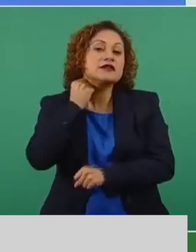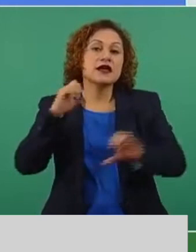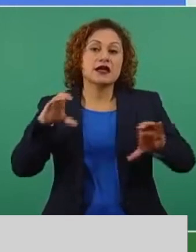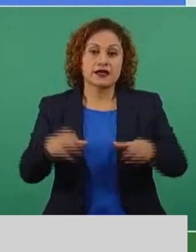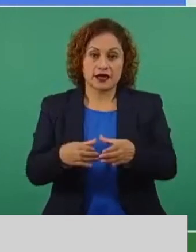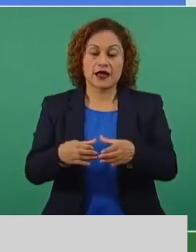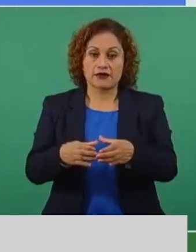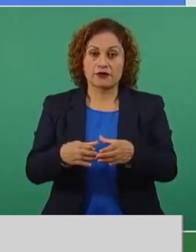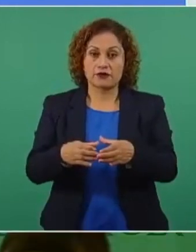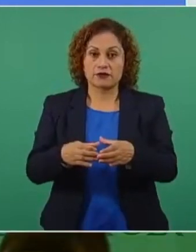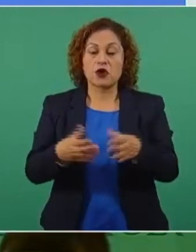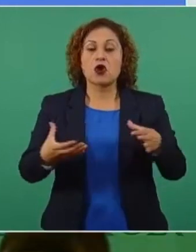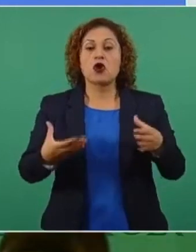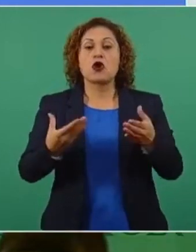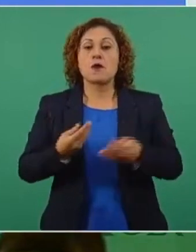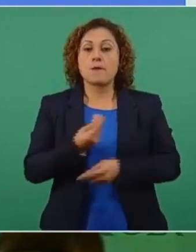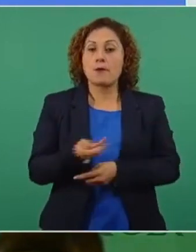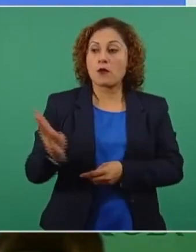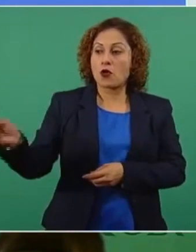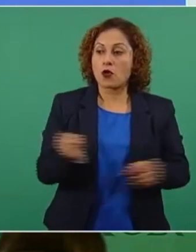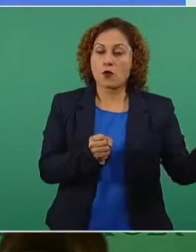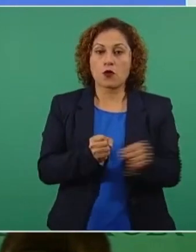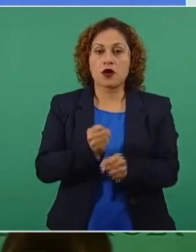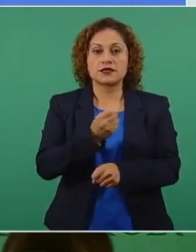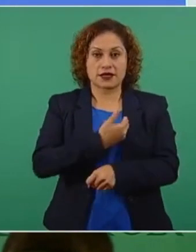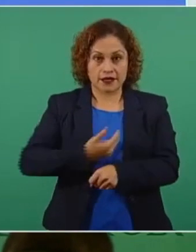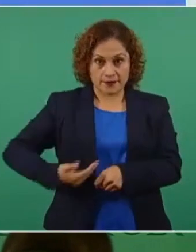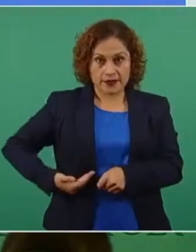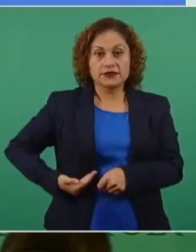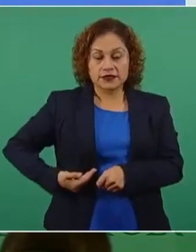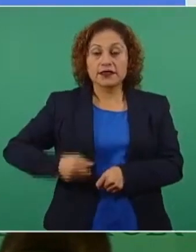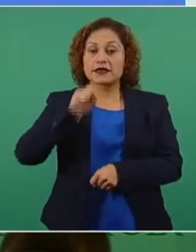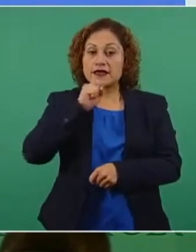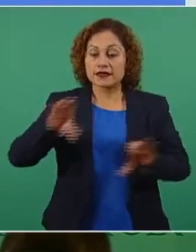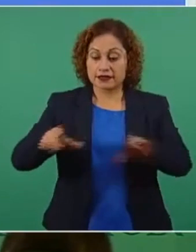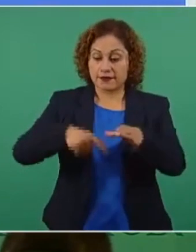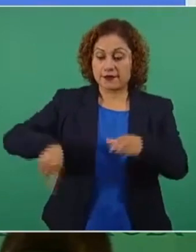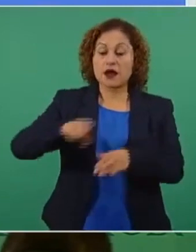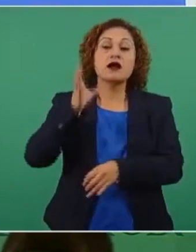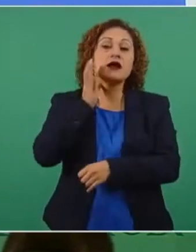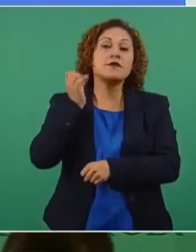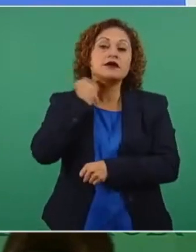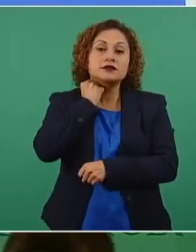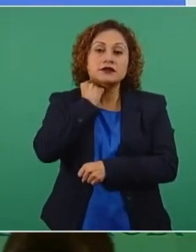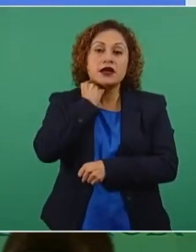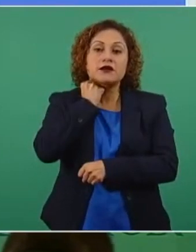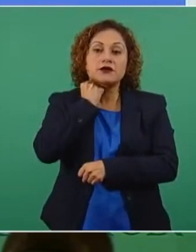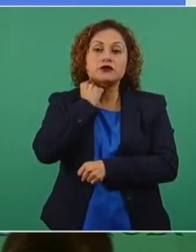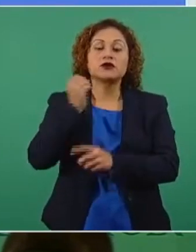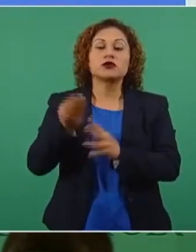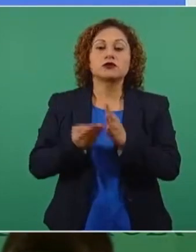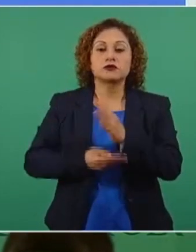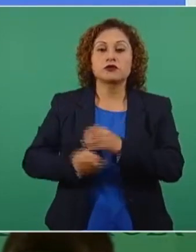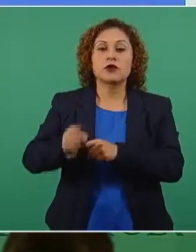le preguntó acerca de las acusaciones de García Cabeza de Vaca, quien tras conocer la orden de aprehensión girada en su contra, dijo que la